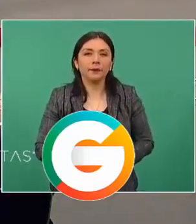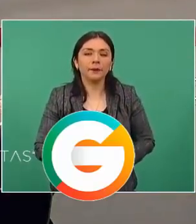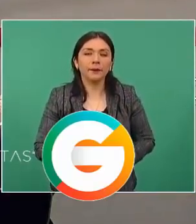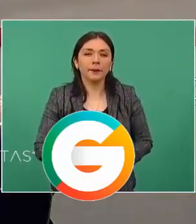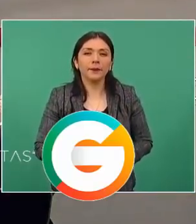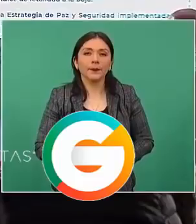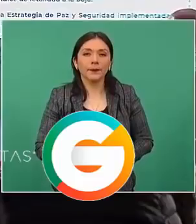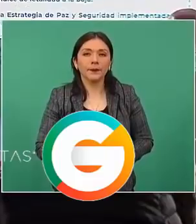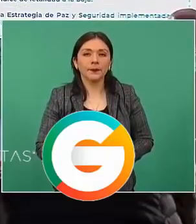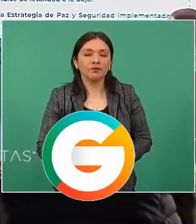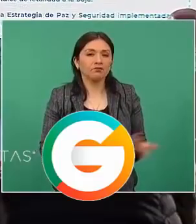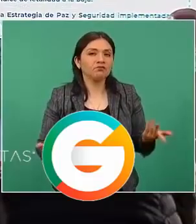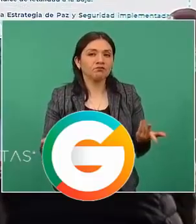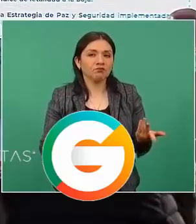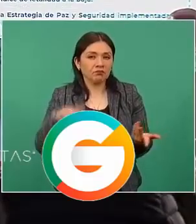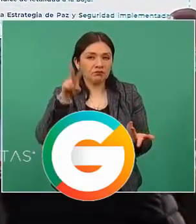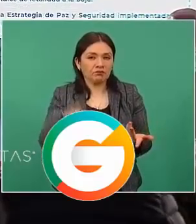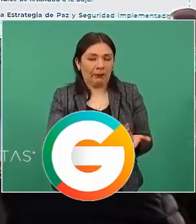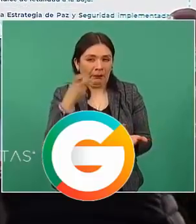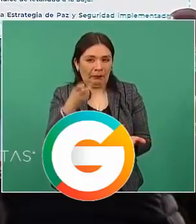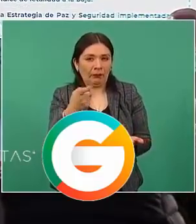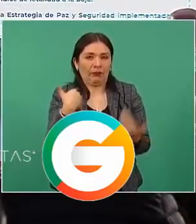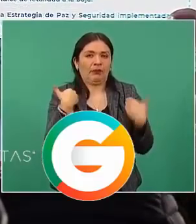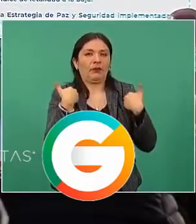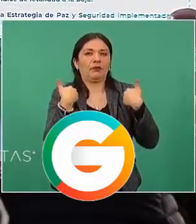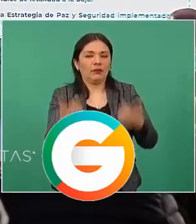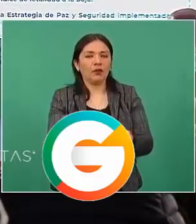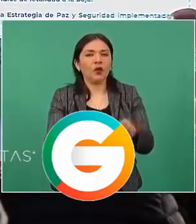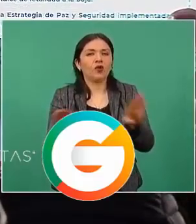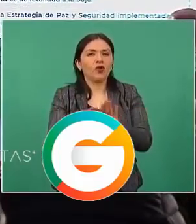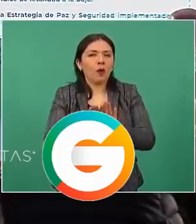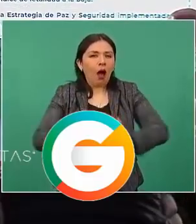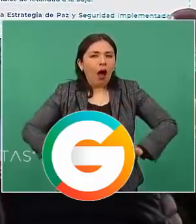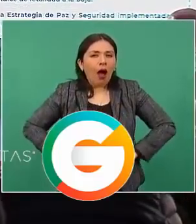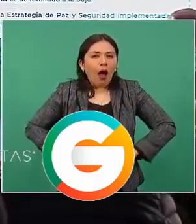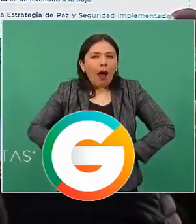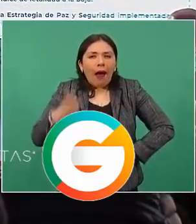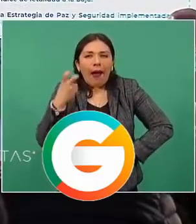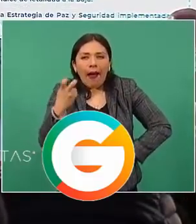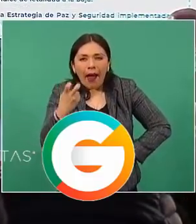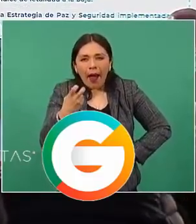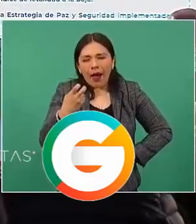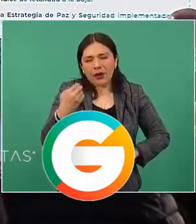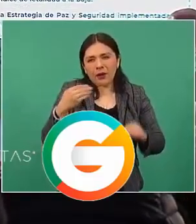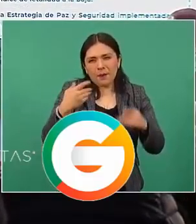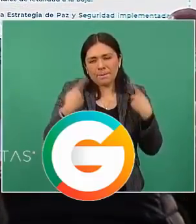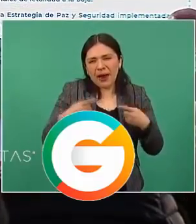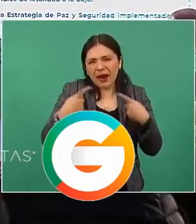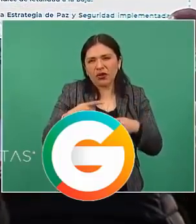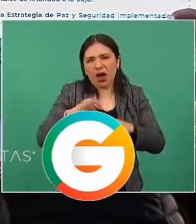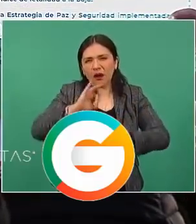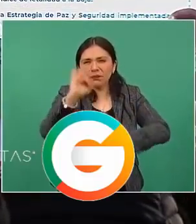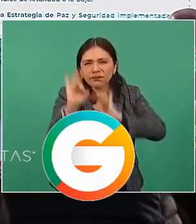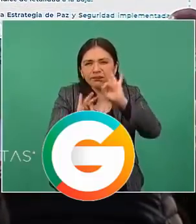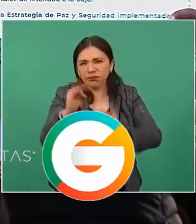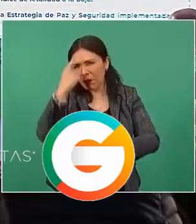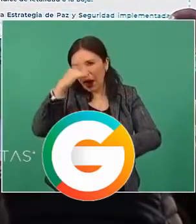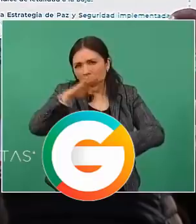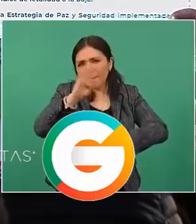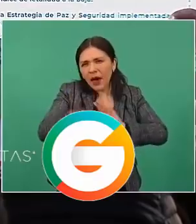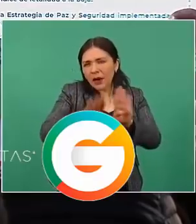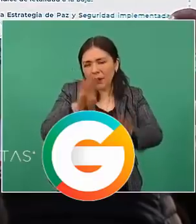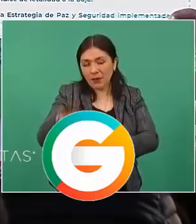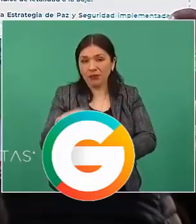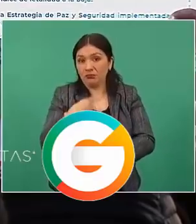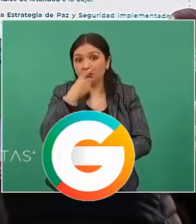En sí, podemos ver el comportamiento de este índice de letalidad. Como mencionaba, 2012